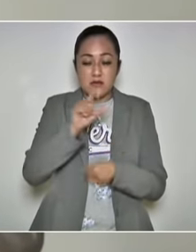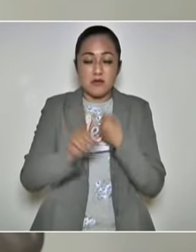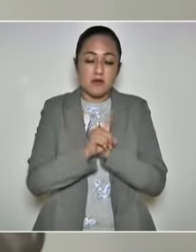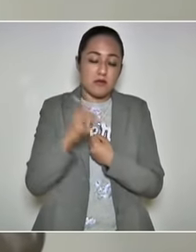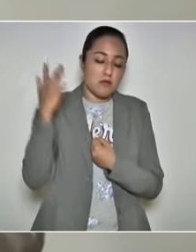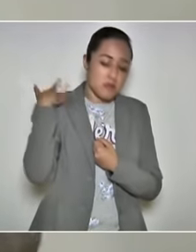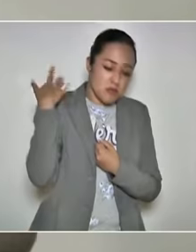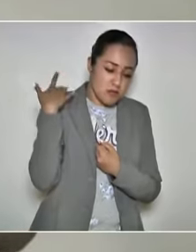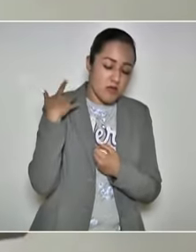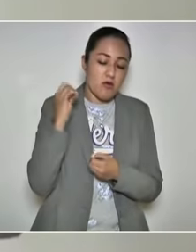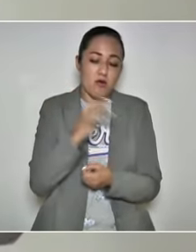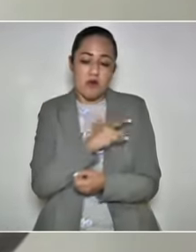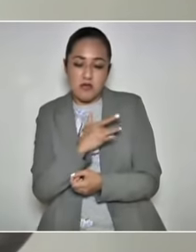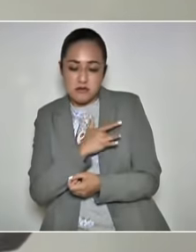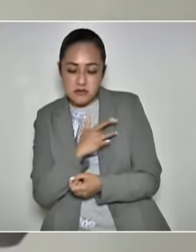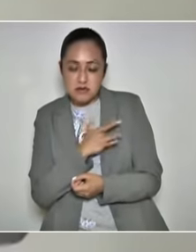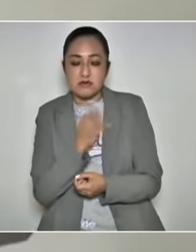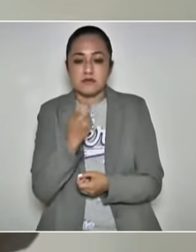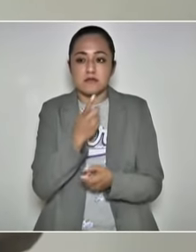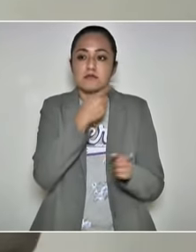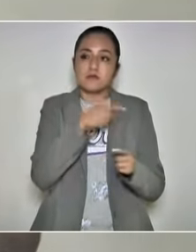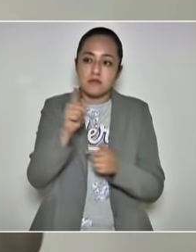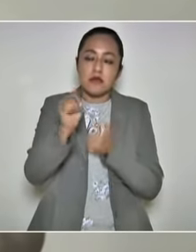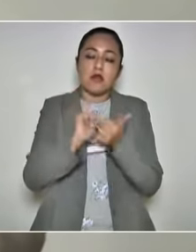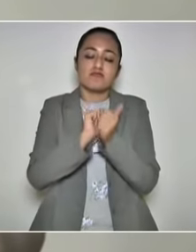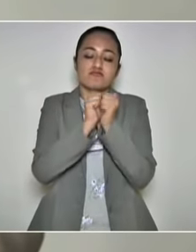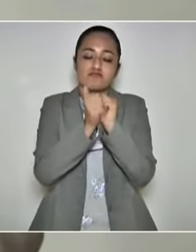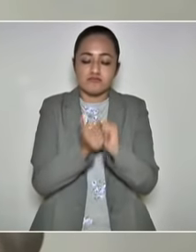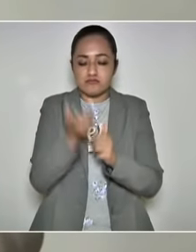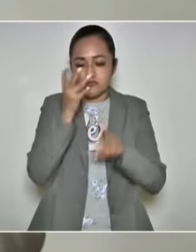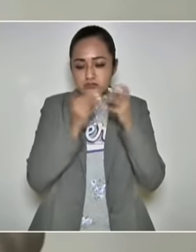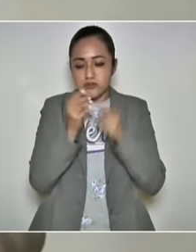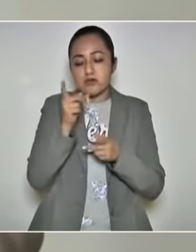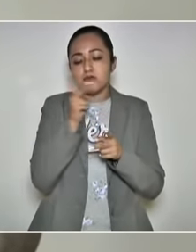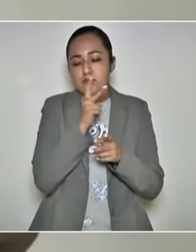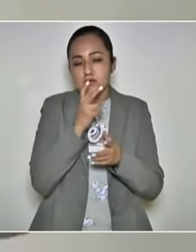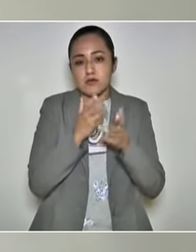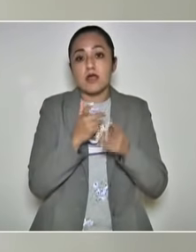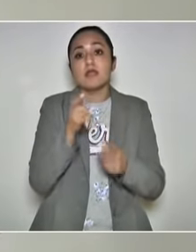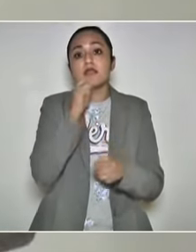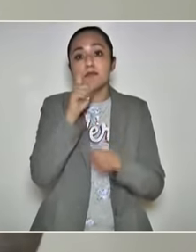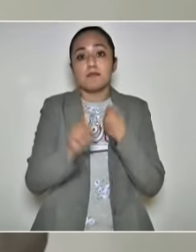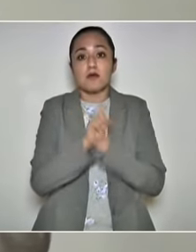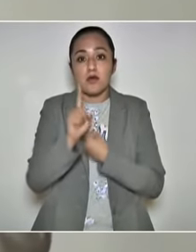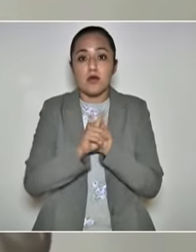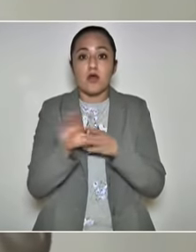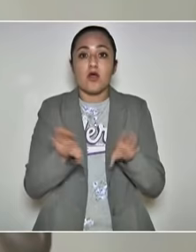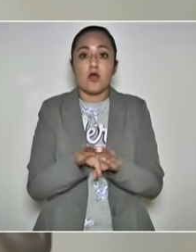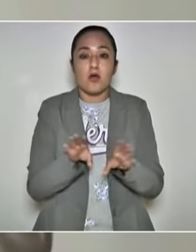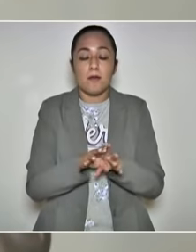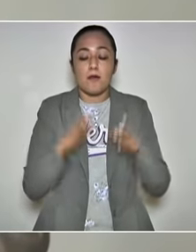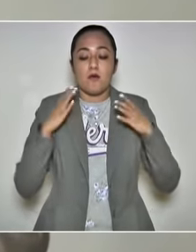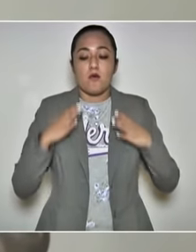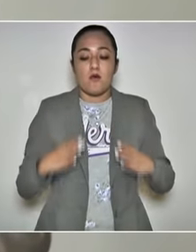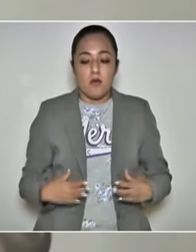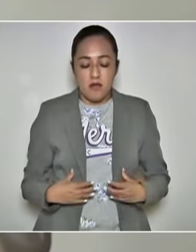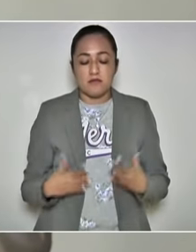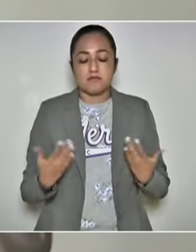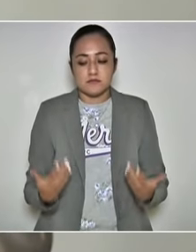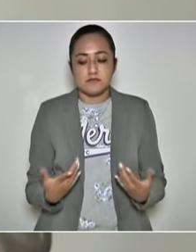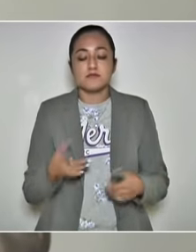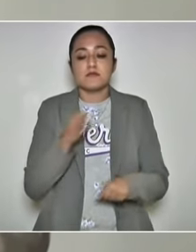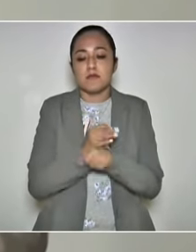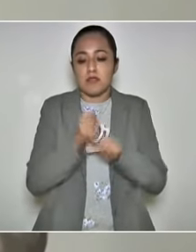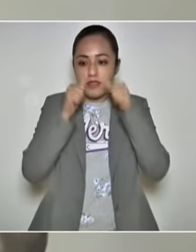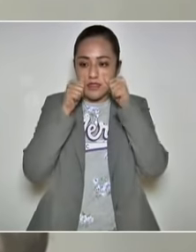cardíaco y personas que también tuvieron problemas de nivel vascular. Ya estamos